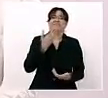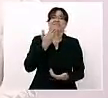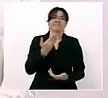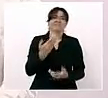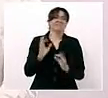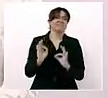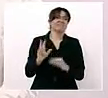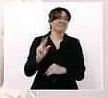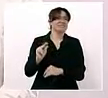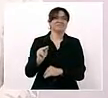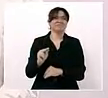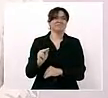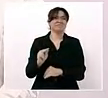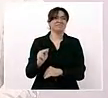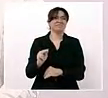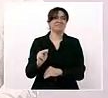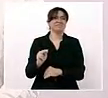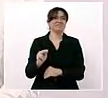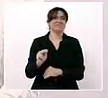desviaban recursos.